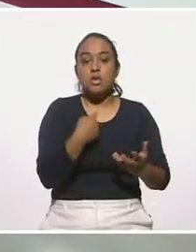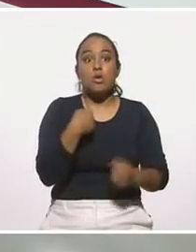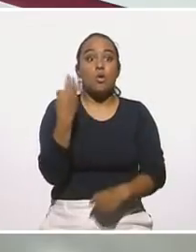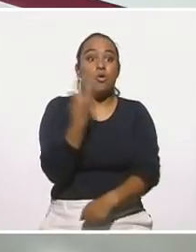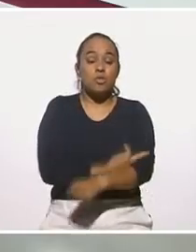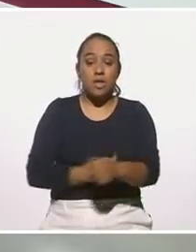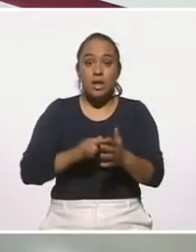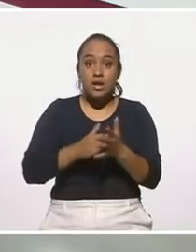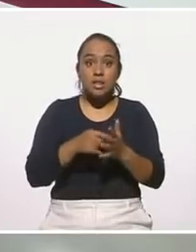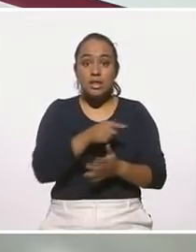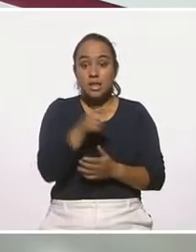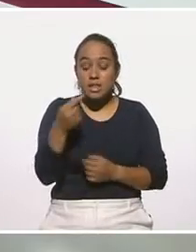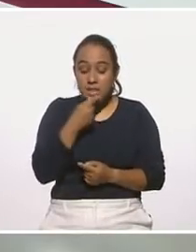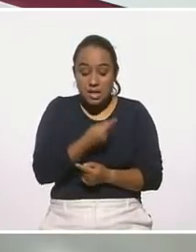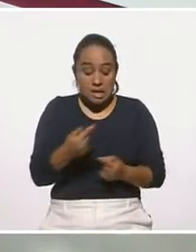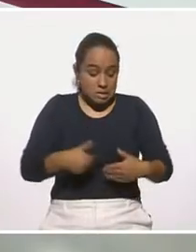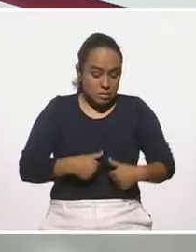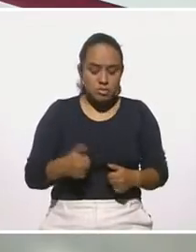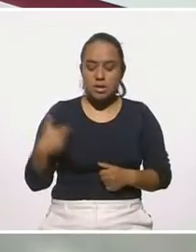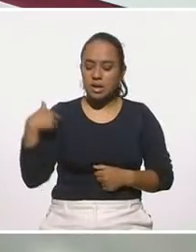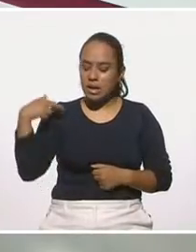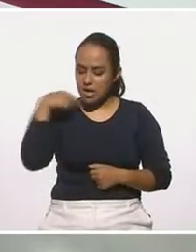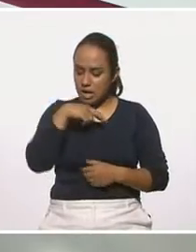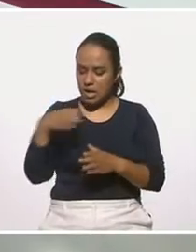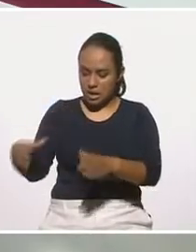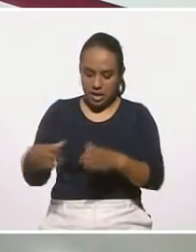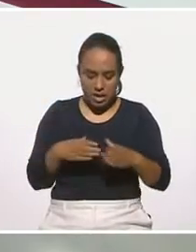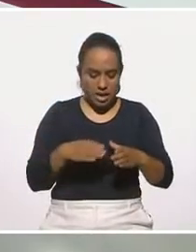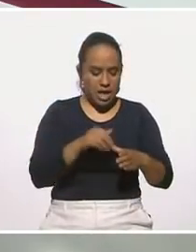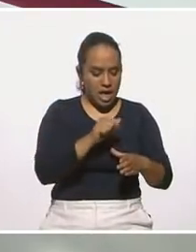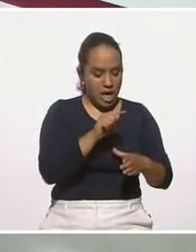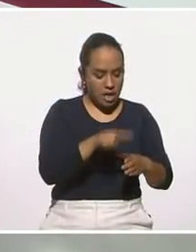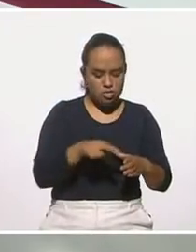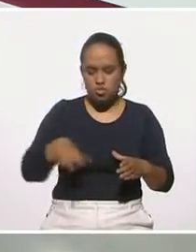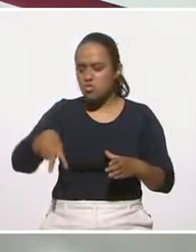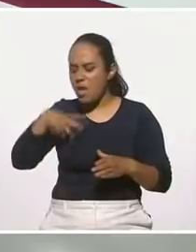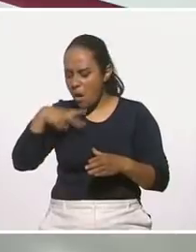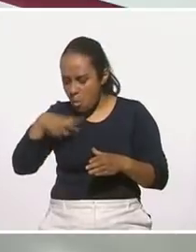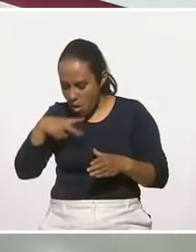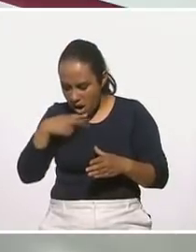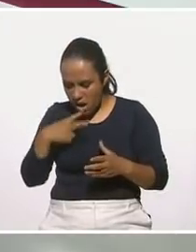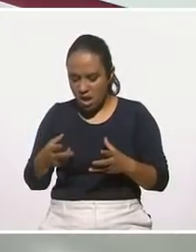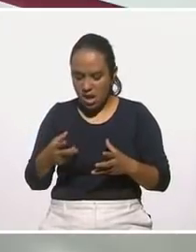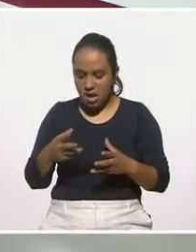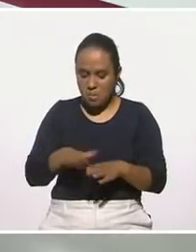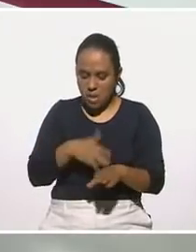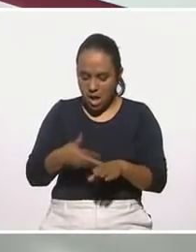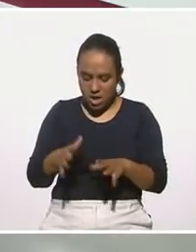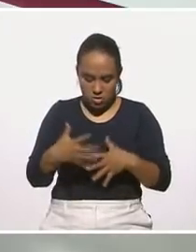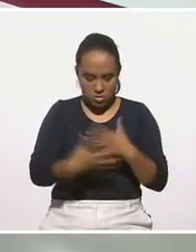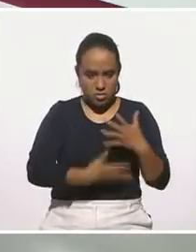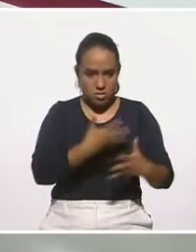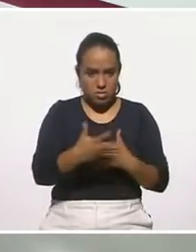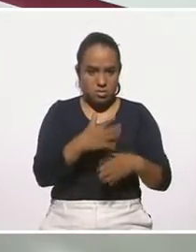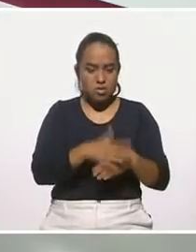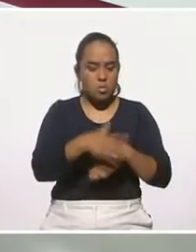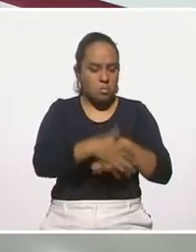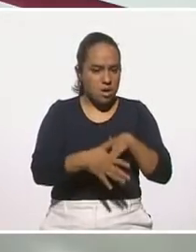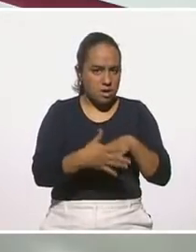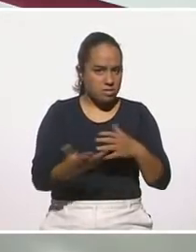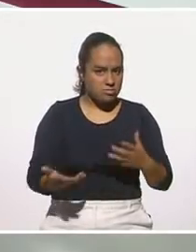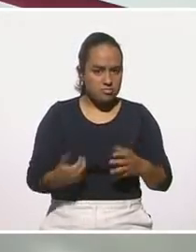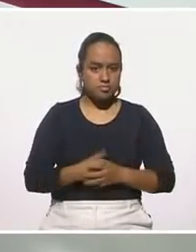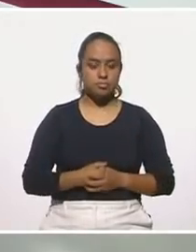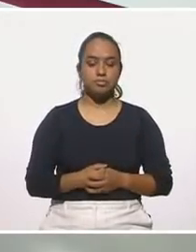o ya tienen hambre los niños, pues rápido saco un atún, un aguacatito, mayonesa, los revuelvo. Y aquí tenemos